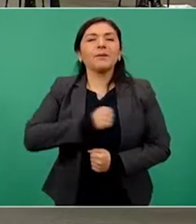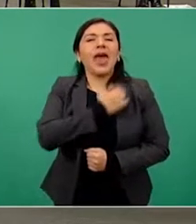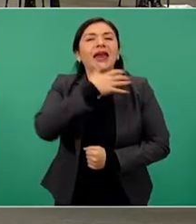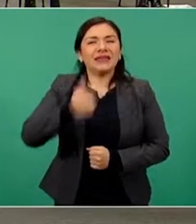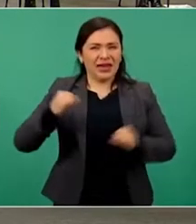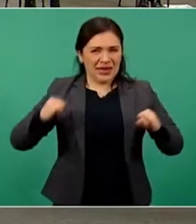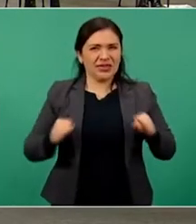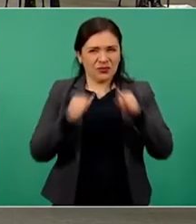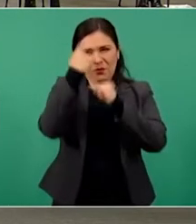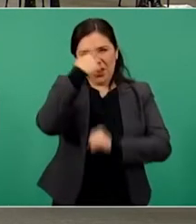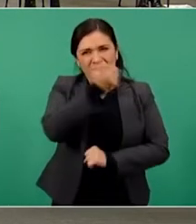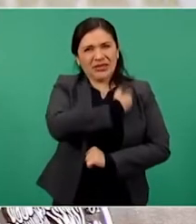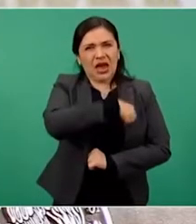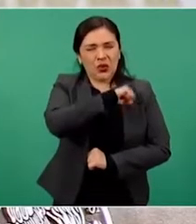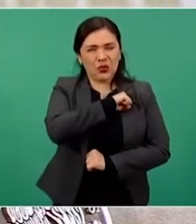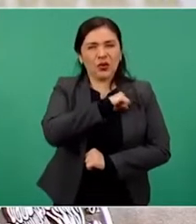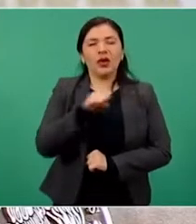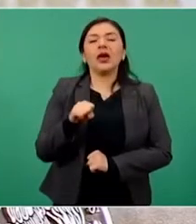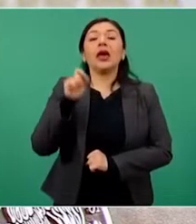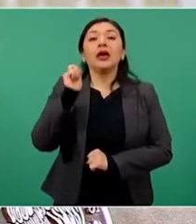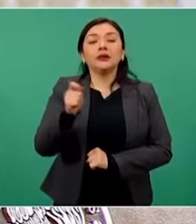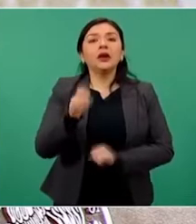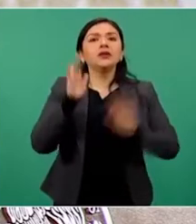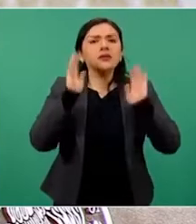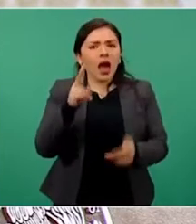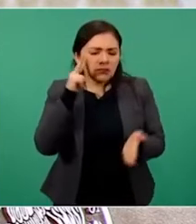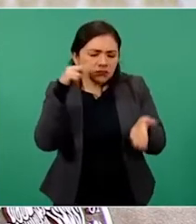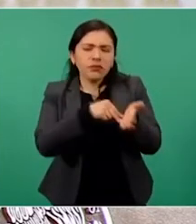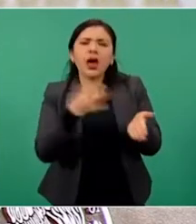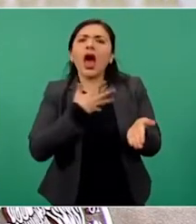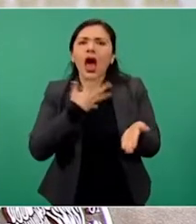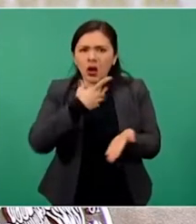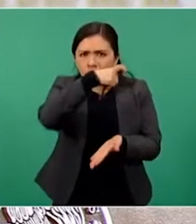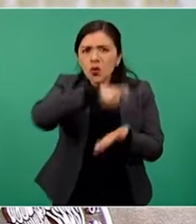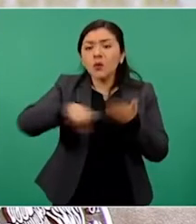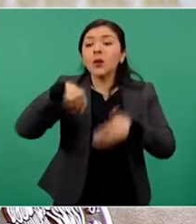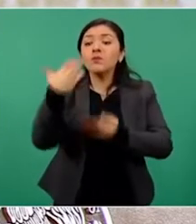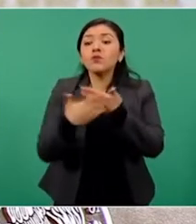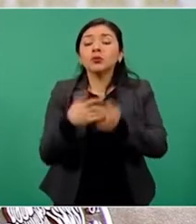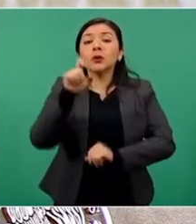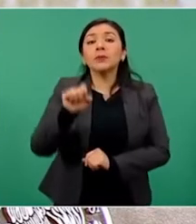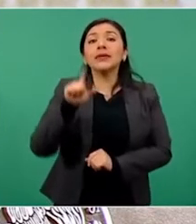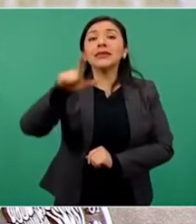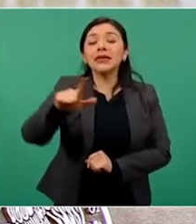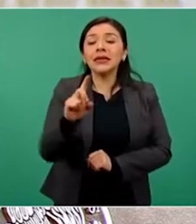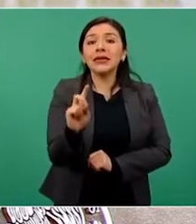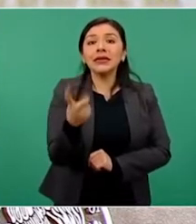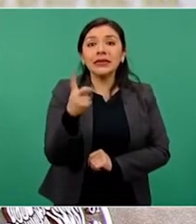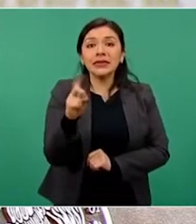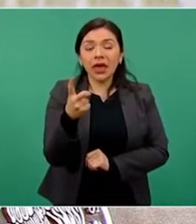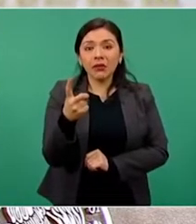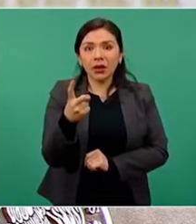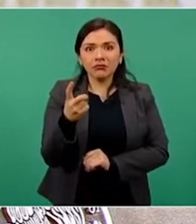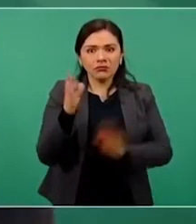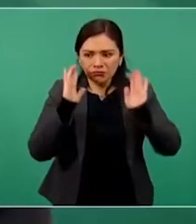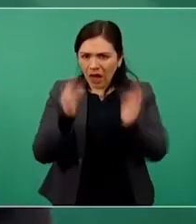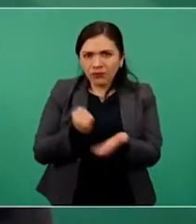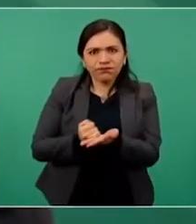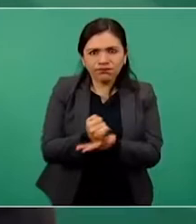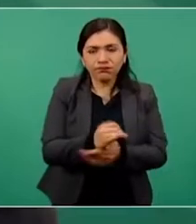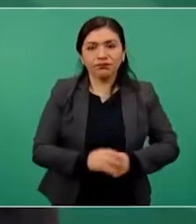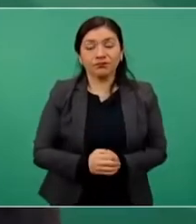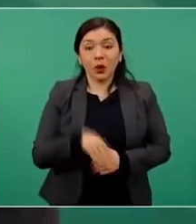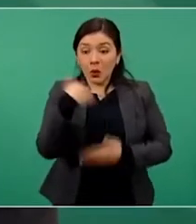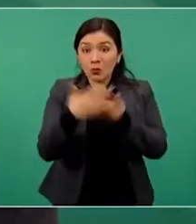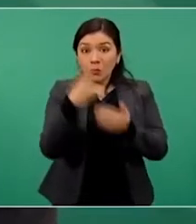de sus medicamentos y el fallo está previsto para el próximo 27 de diciembre. Para el